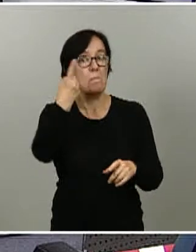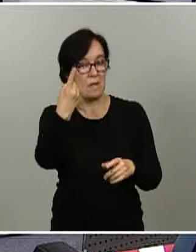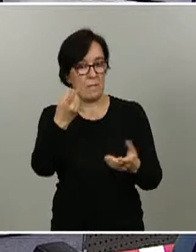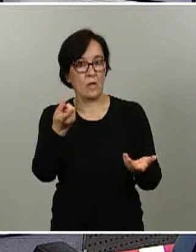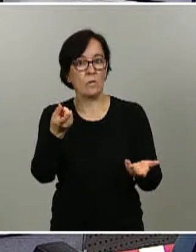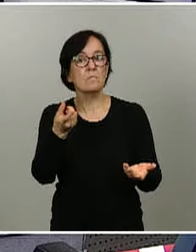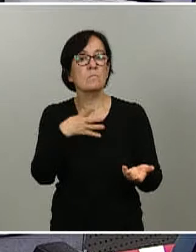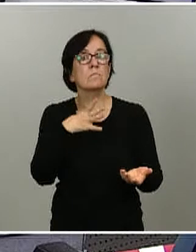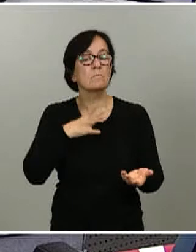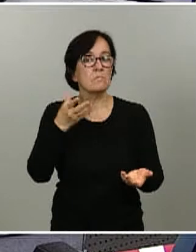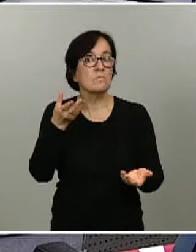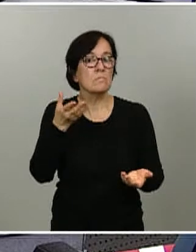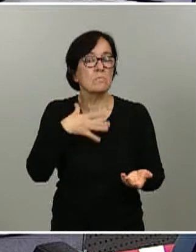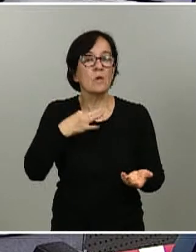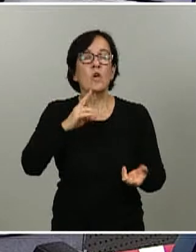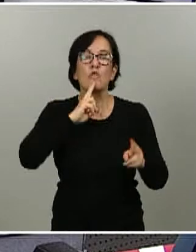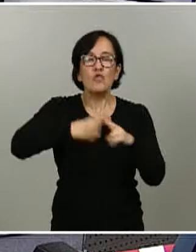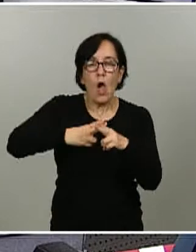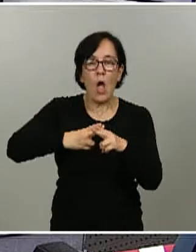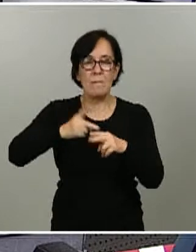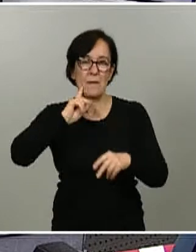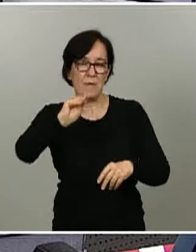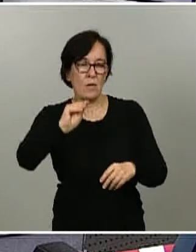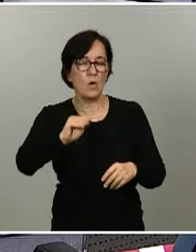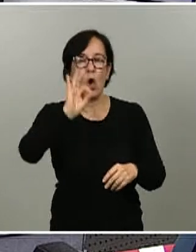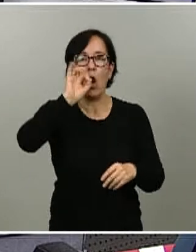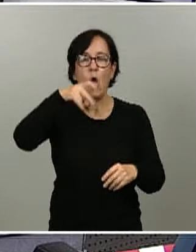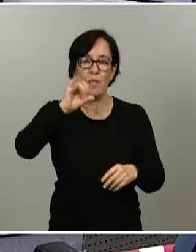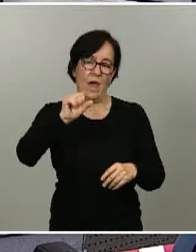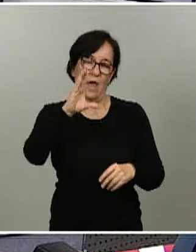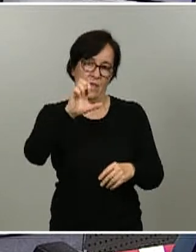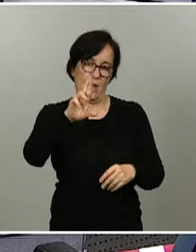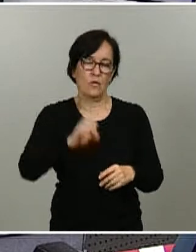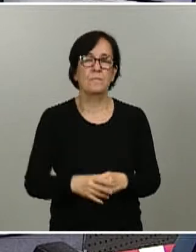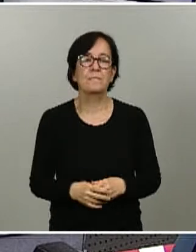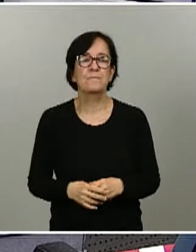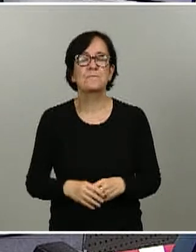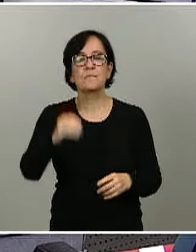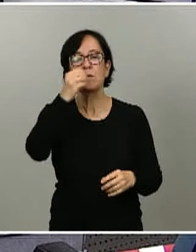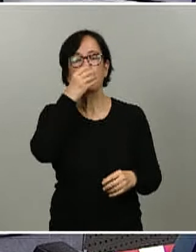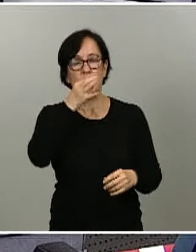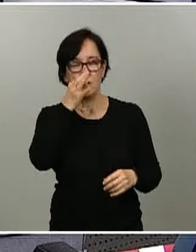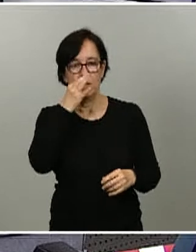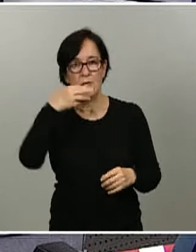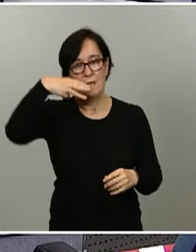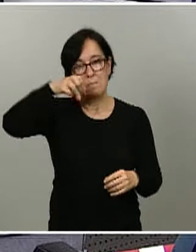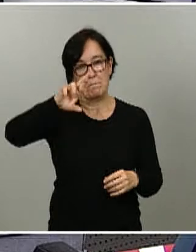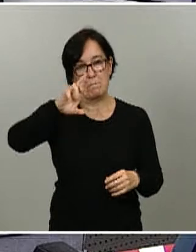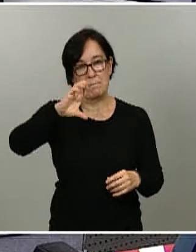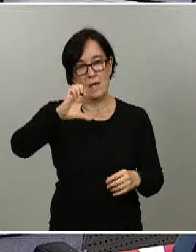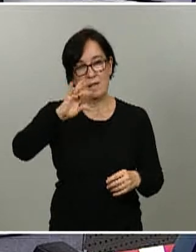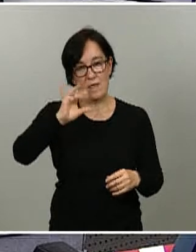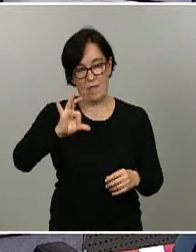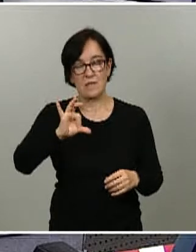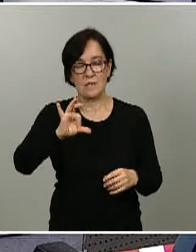favor, si podéis decir vuestro nombre al preguntar. Onda Cero, adelante. Hola, buenas tardes. Soy Mercedes Pascua de Onda Cero.